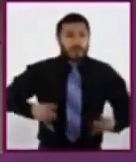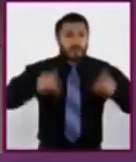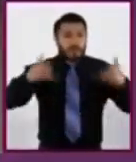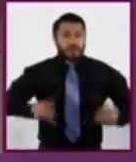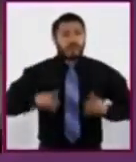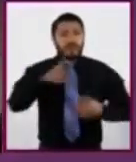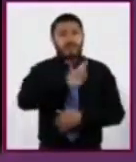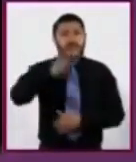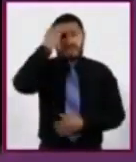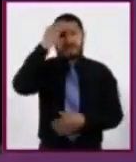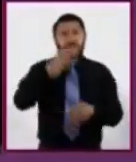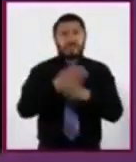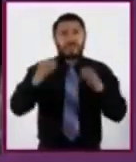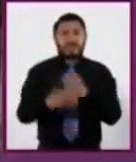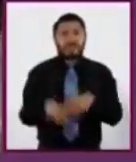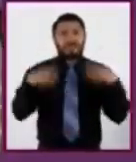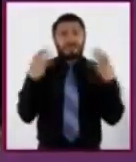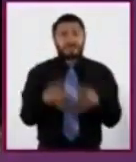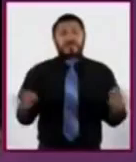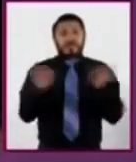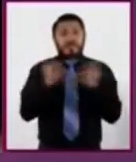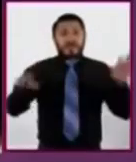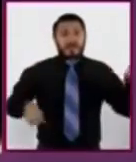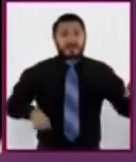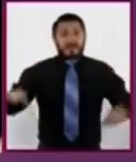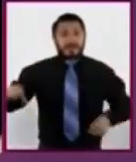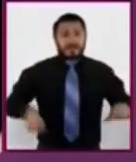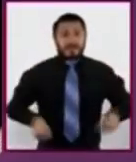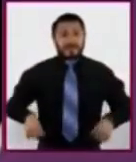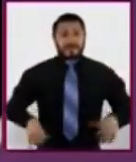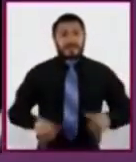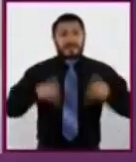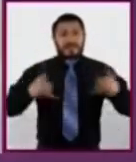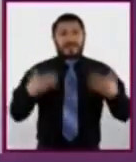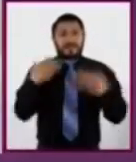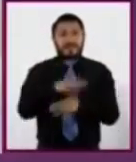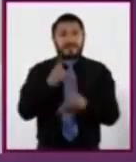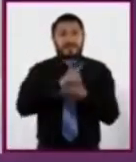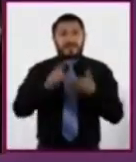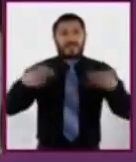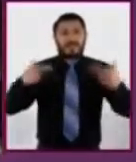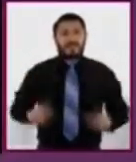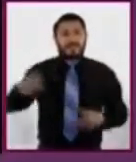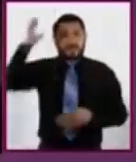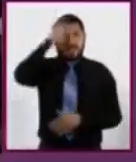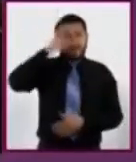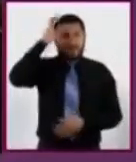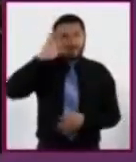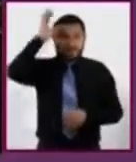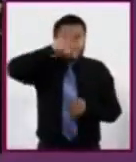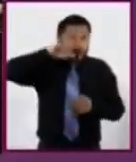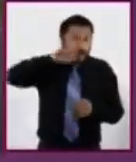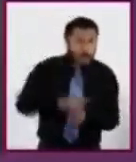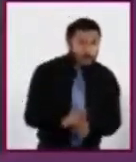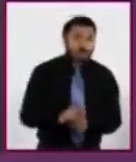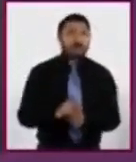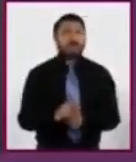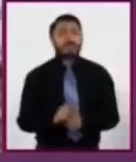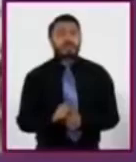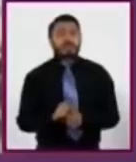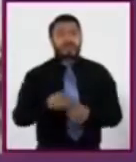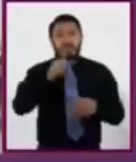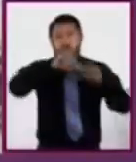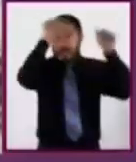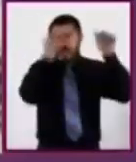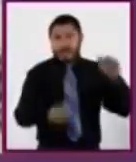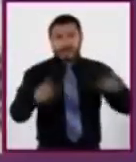reconoce las acciones destacadas de jóvenes en las áreas de derechos humanos, ciencia, cultura, artes, deportes,